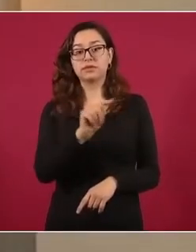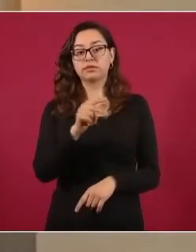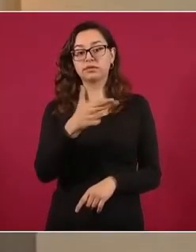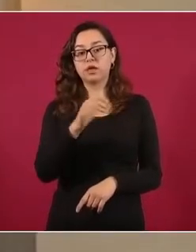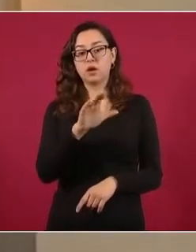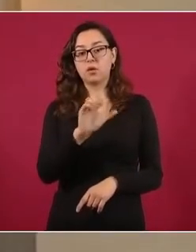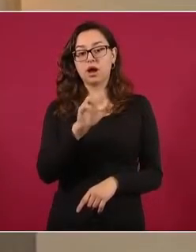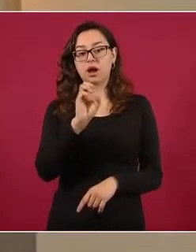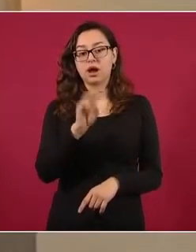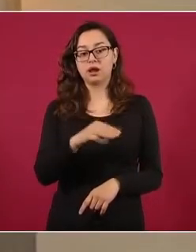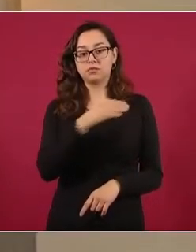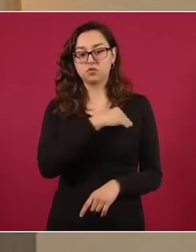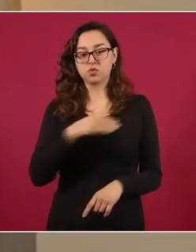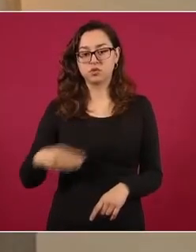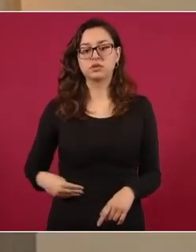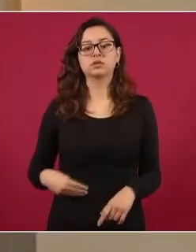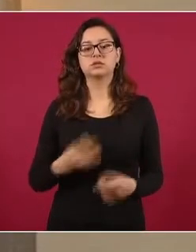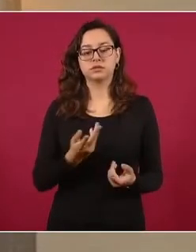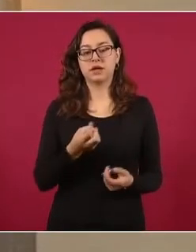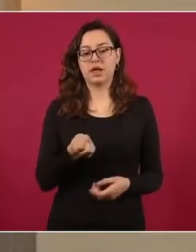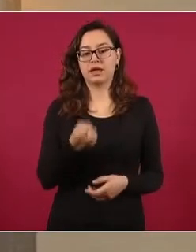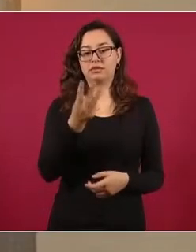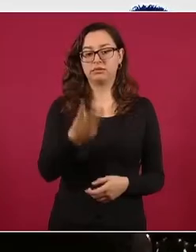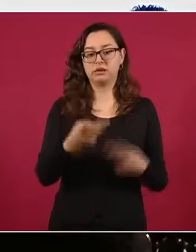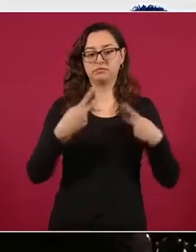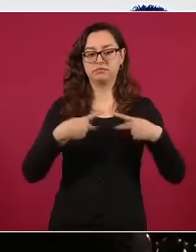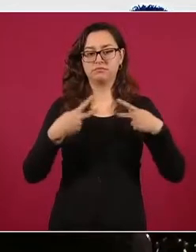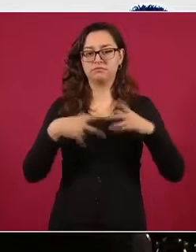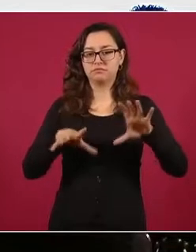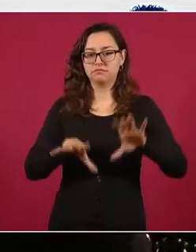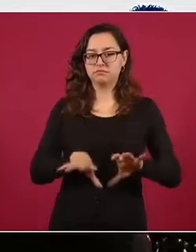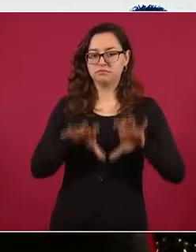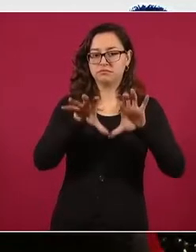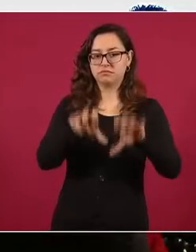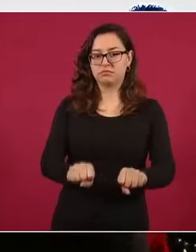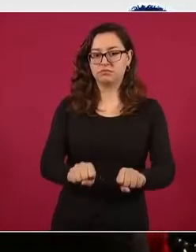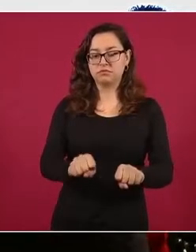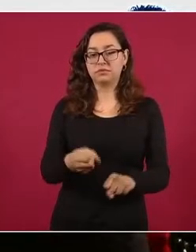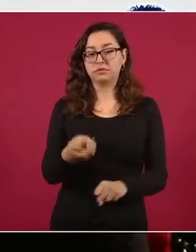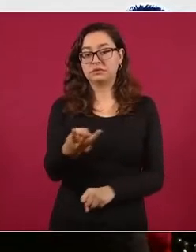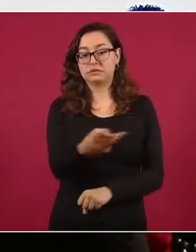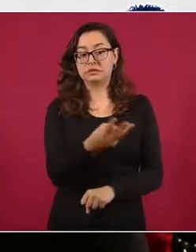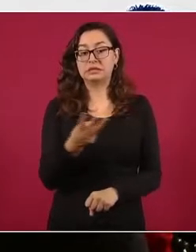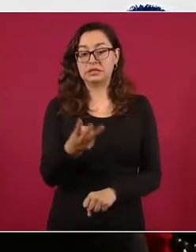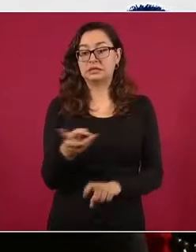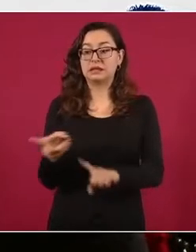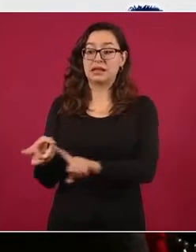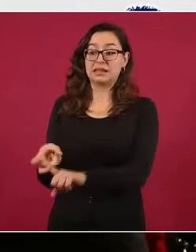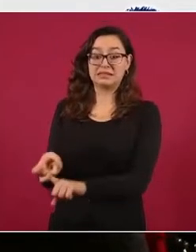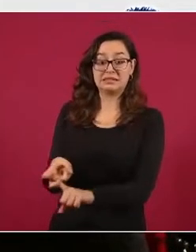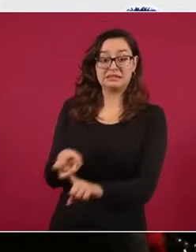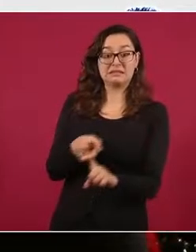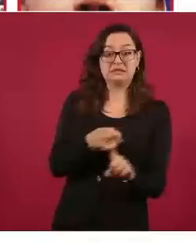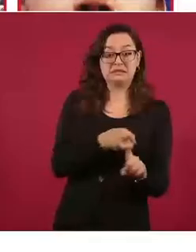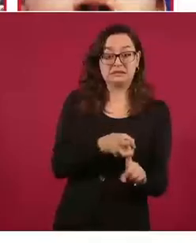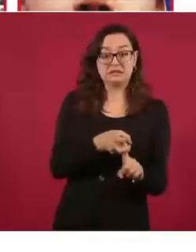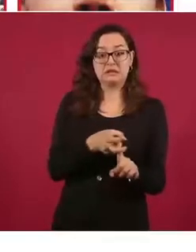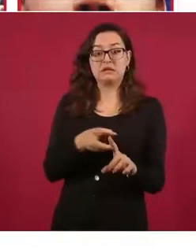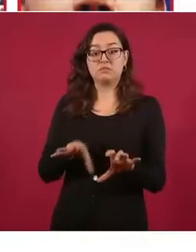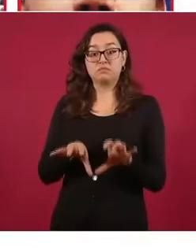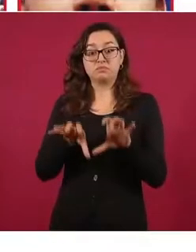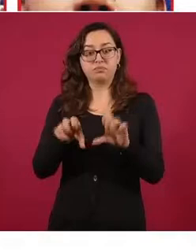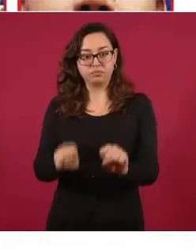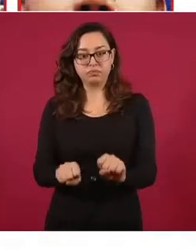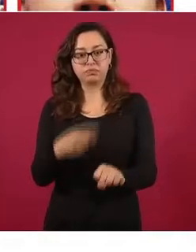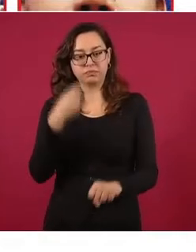sujetos, tras ser sorprendidos privando de la libertad a una persona y posteriormente agredir a las fuerzas de seguridad,